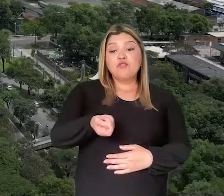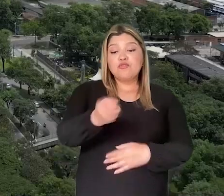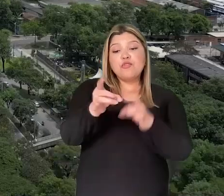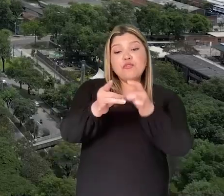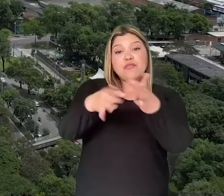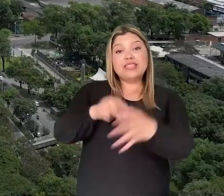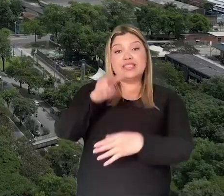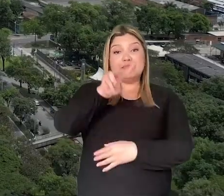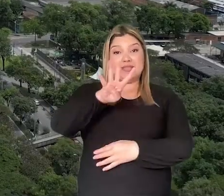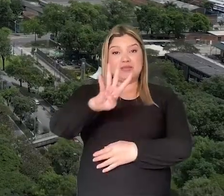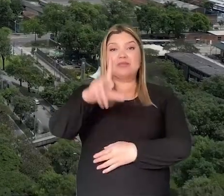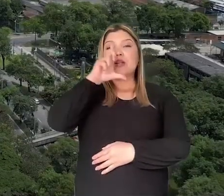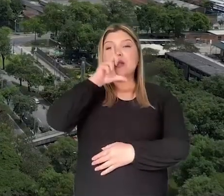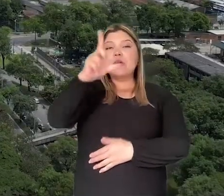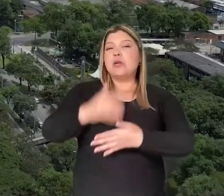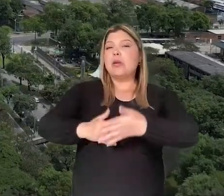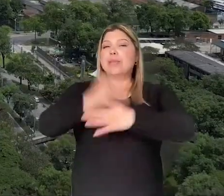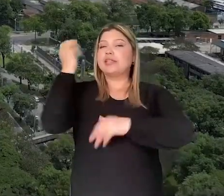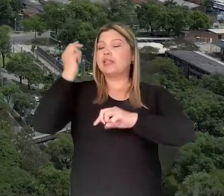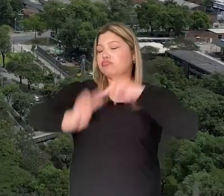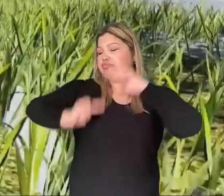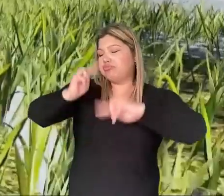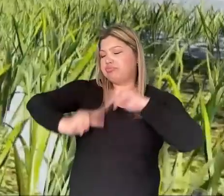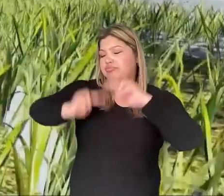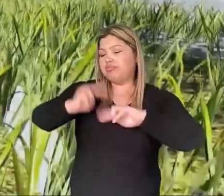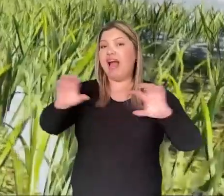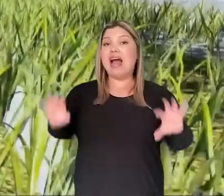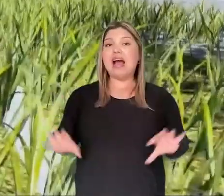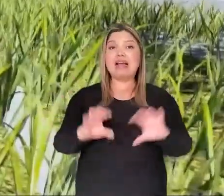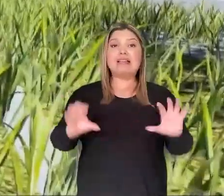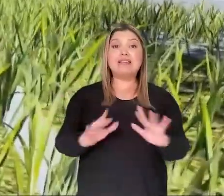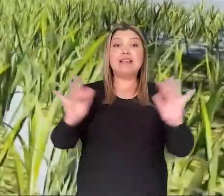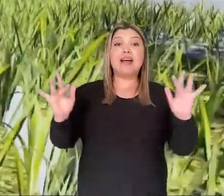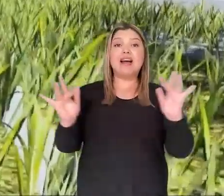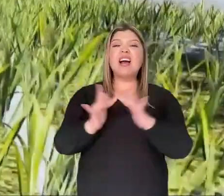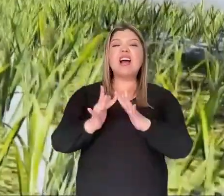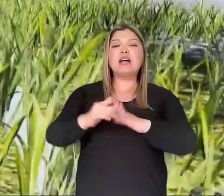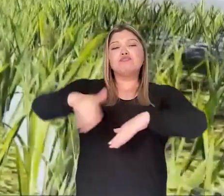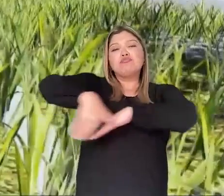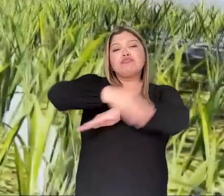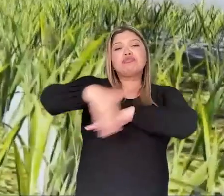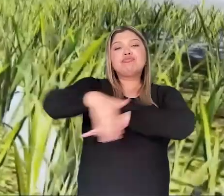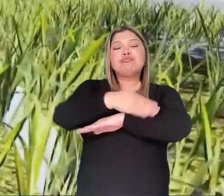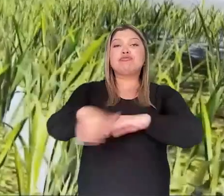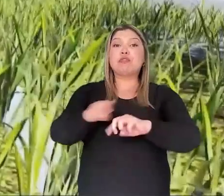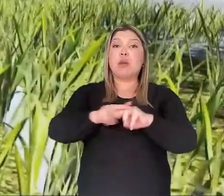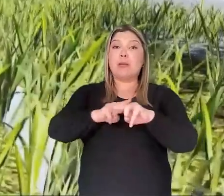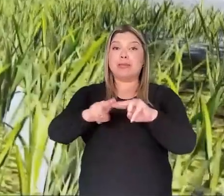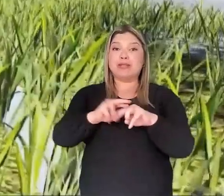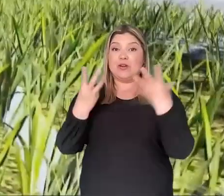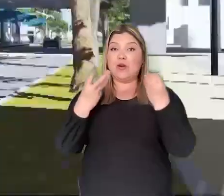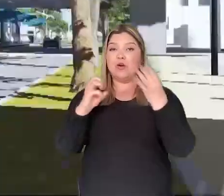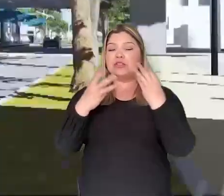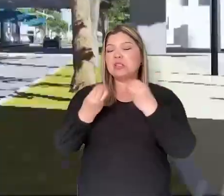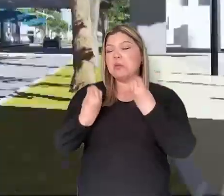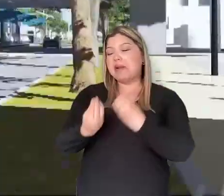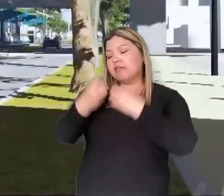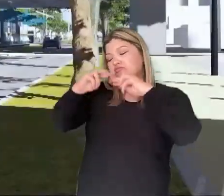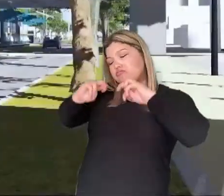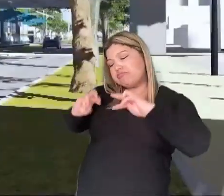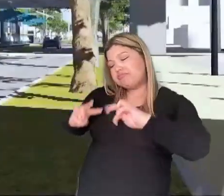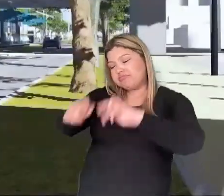Desde el 24 de julio, iniciamos las primeras actividades de obra del Metro de la 80 para los estudios y